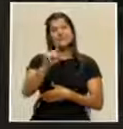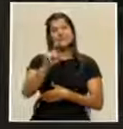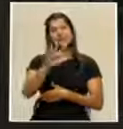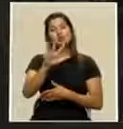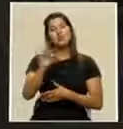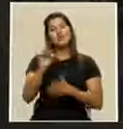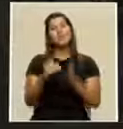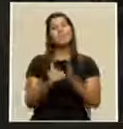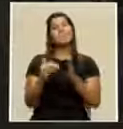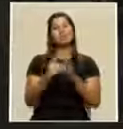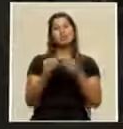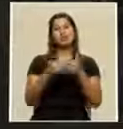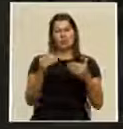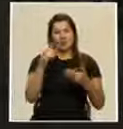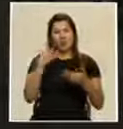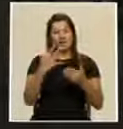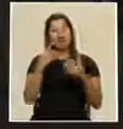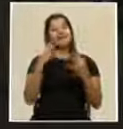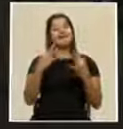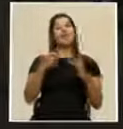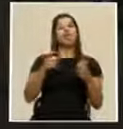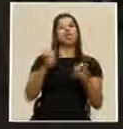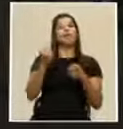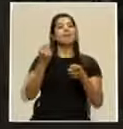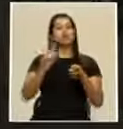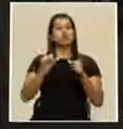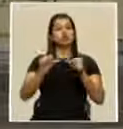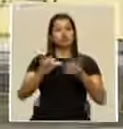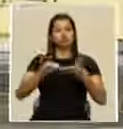Veamos la siguiente información que hemos preparado.